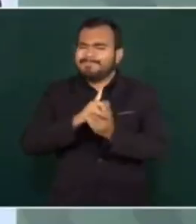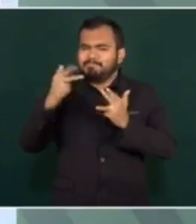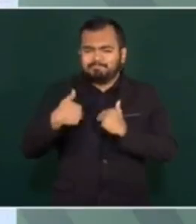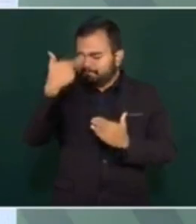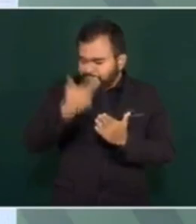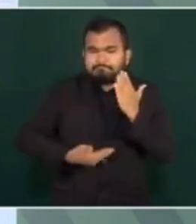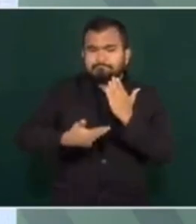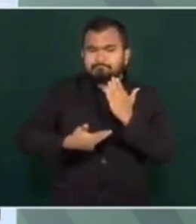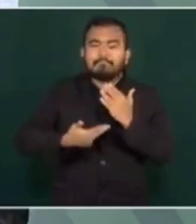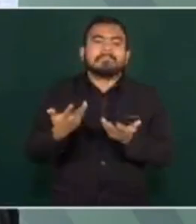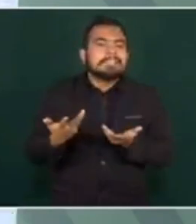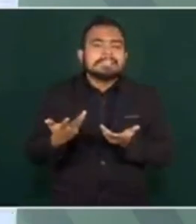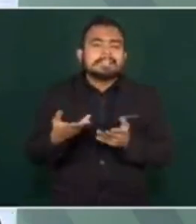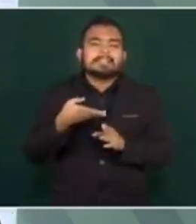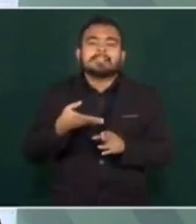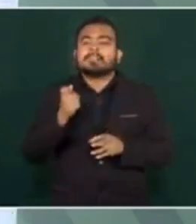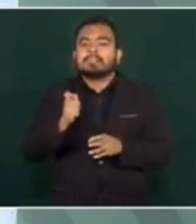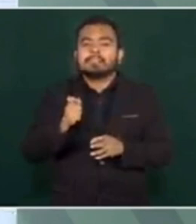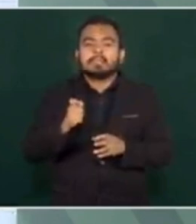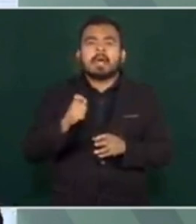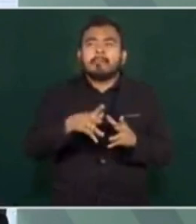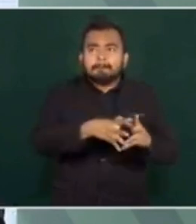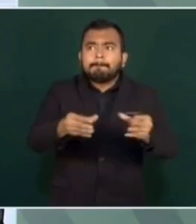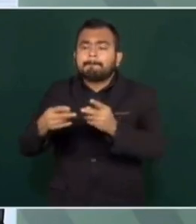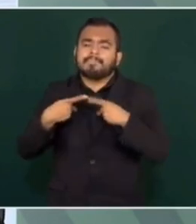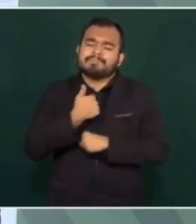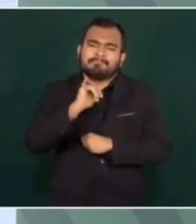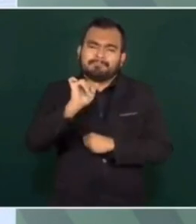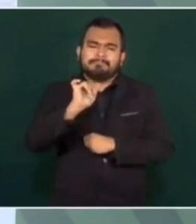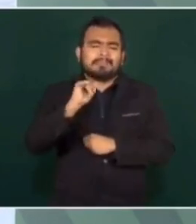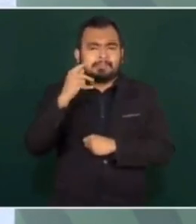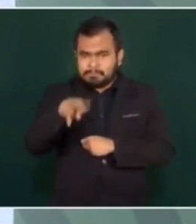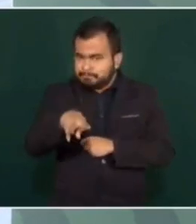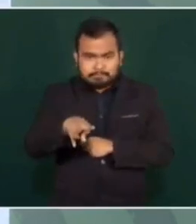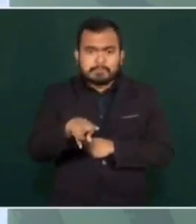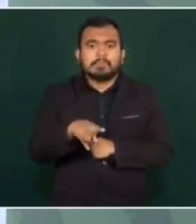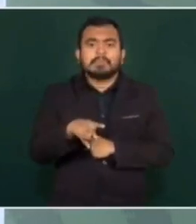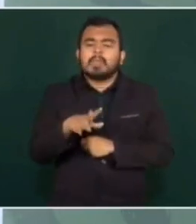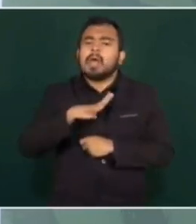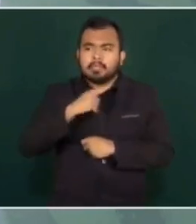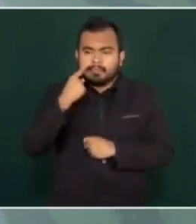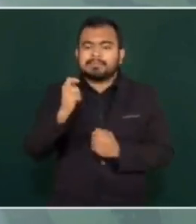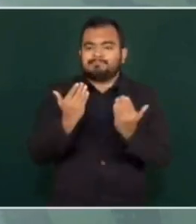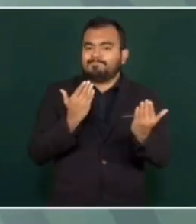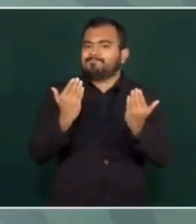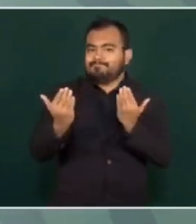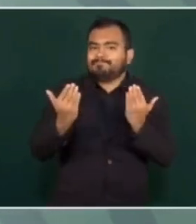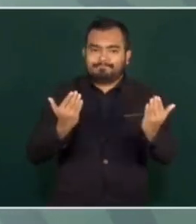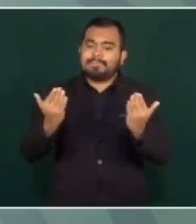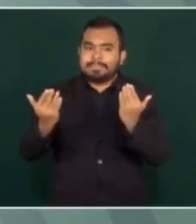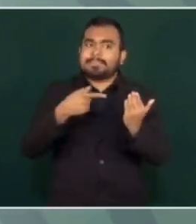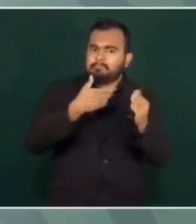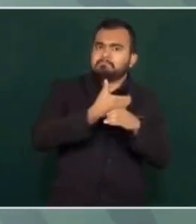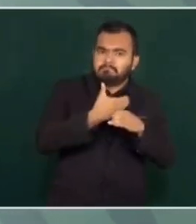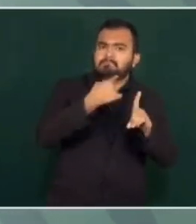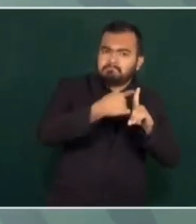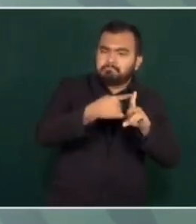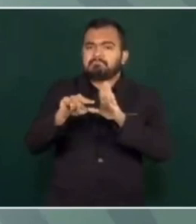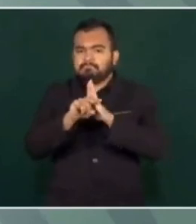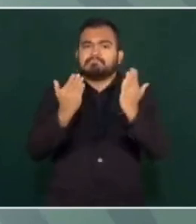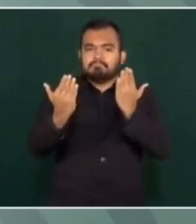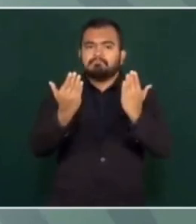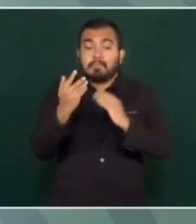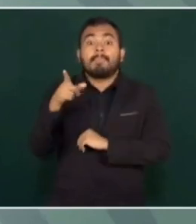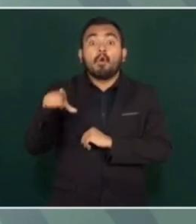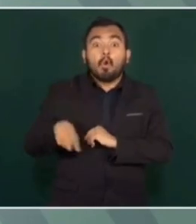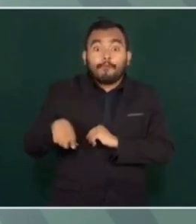humanos. Lamentamos mucho que haya desaparecidos. Nada más que hay un matiz importante. El Estado